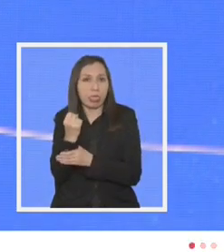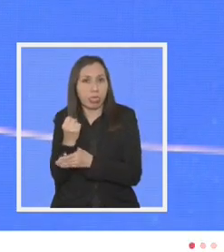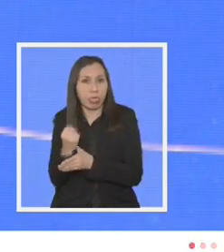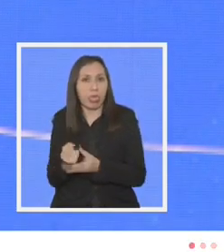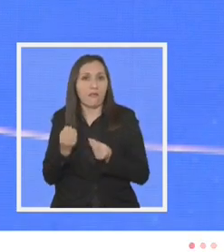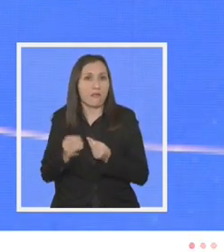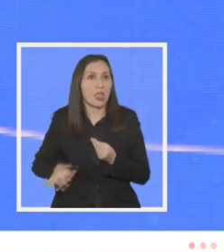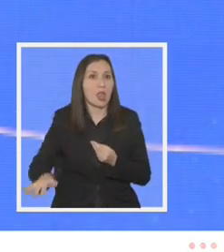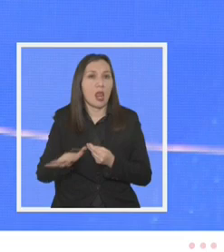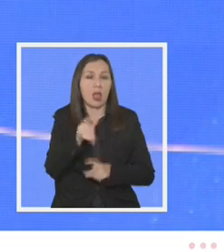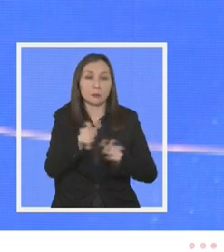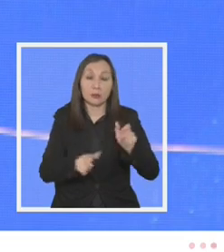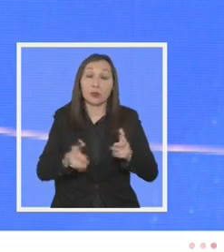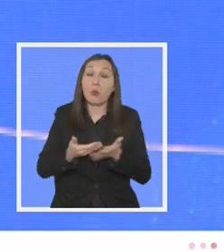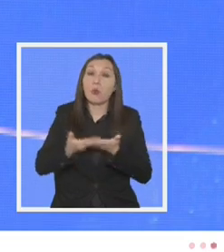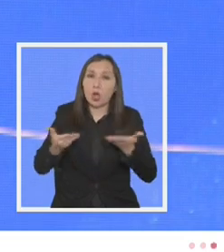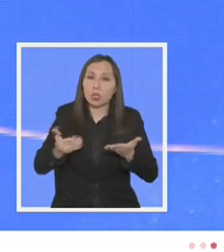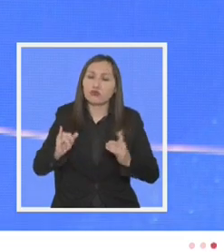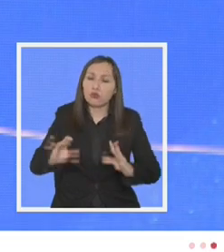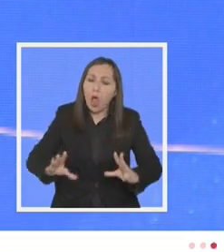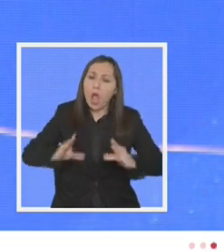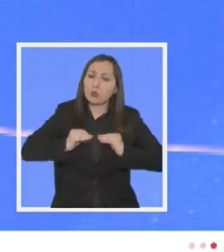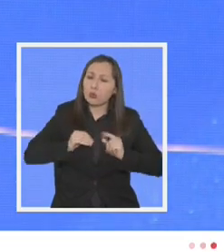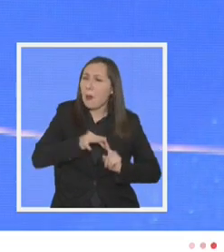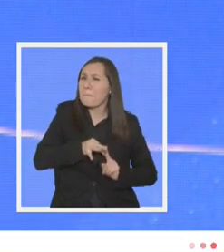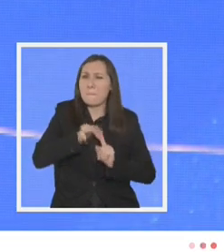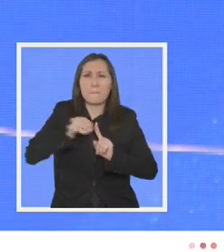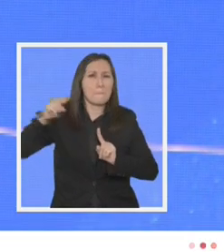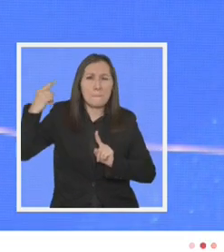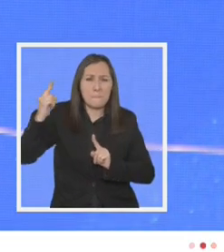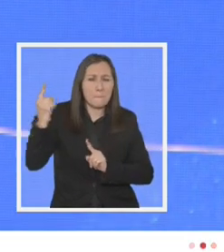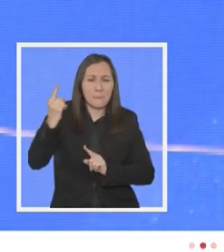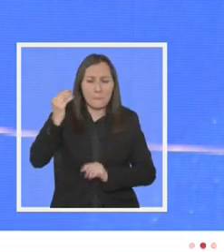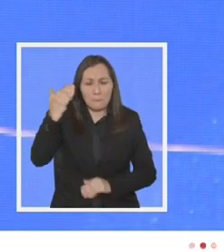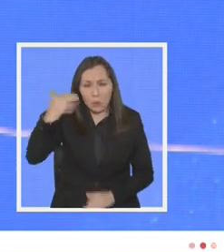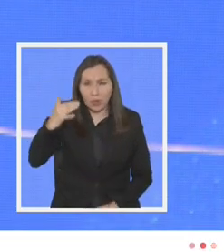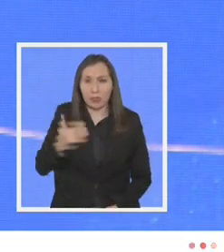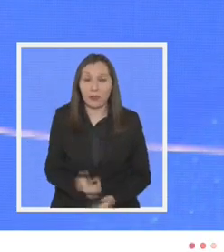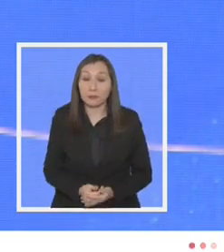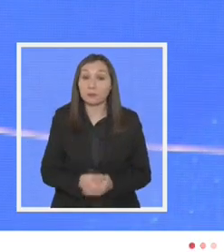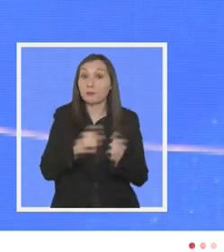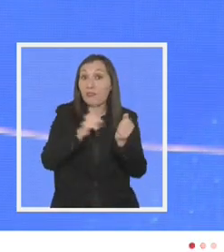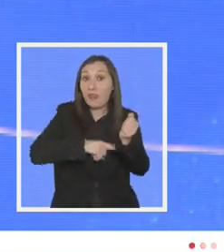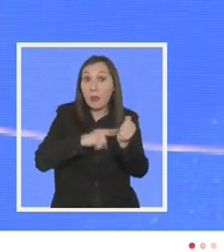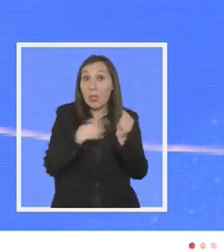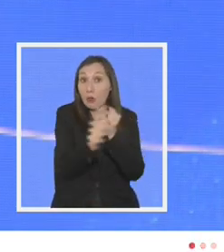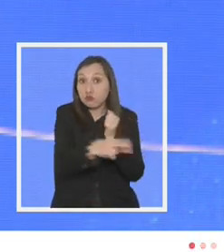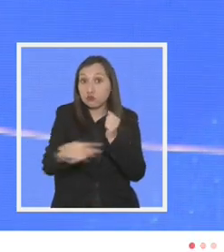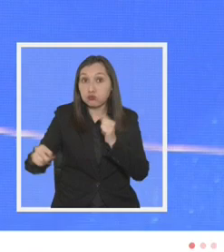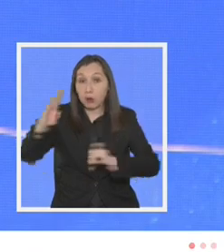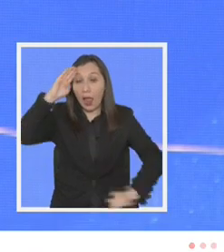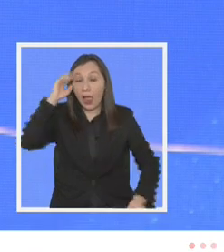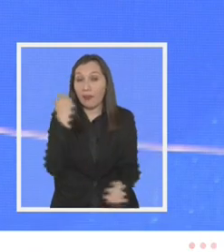propia población y por eso lo asumimos como prioridad las familias de carabineros